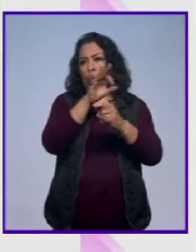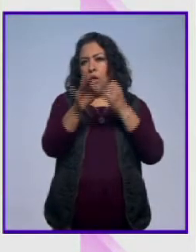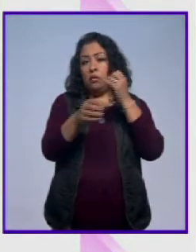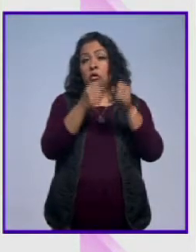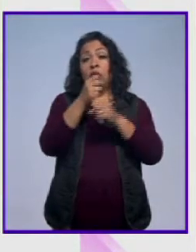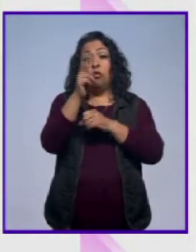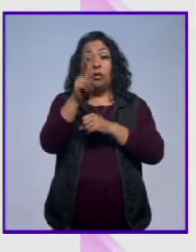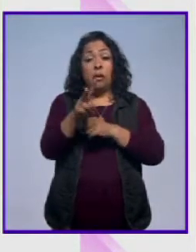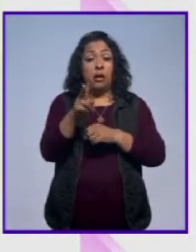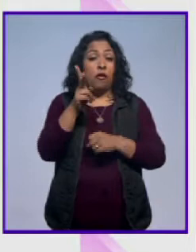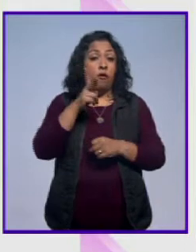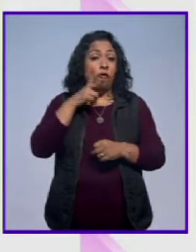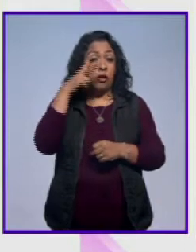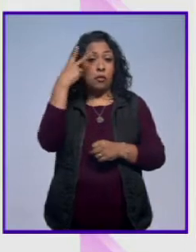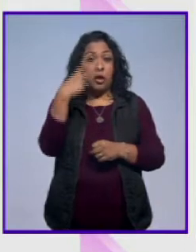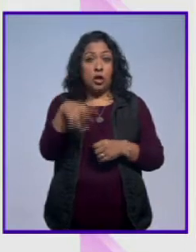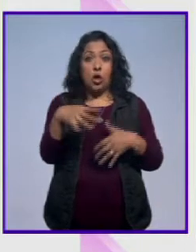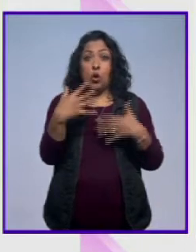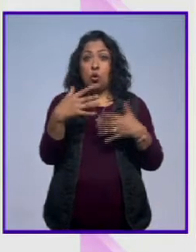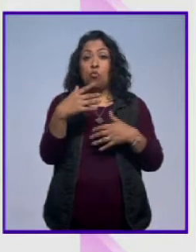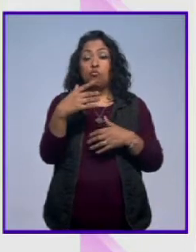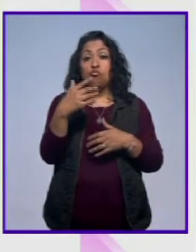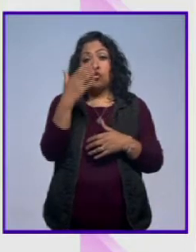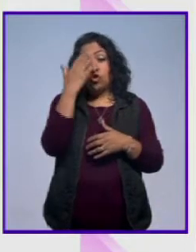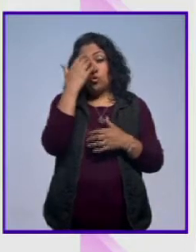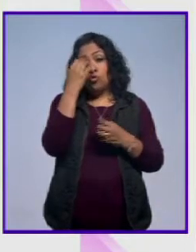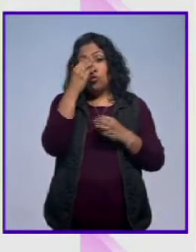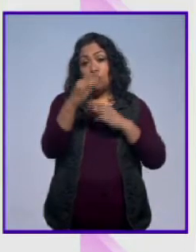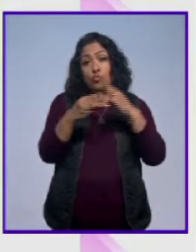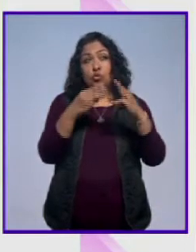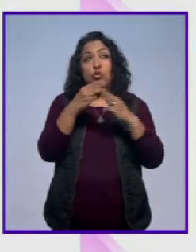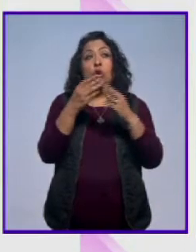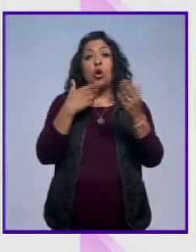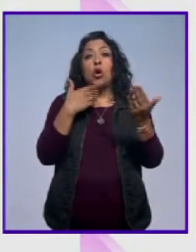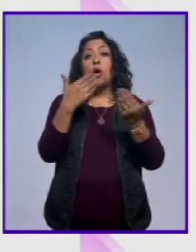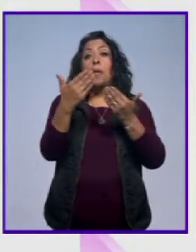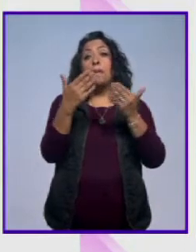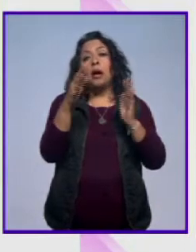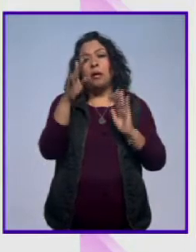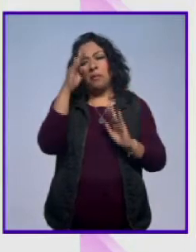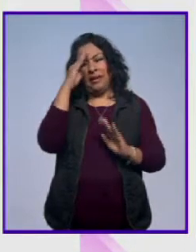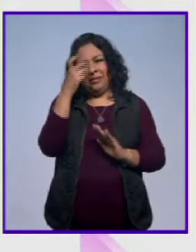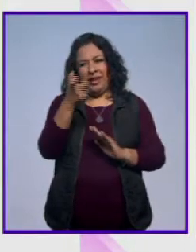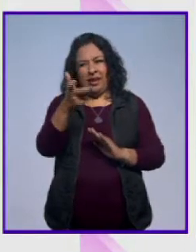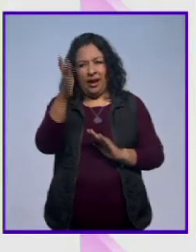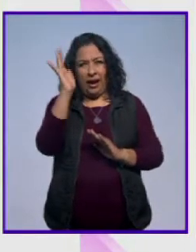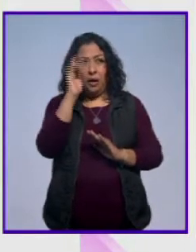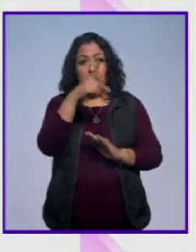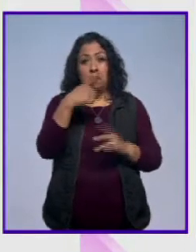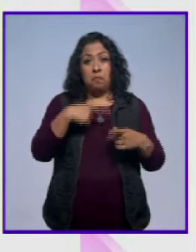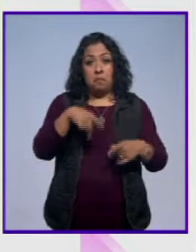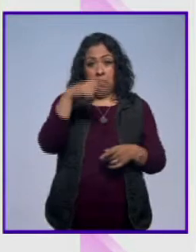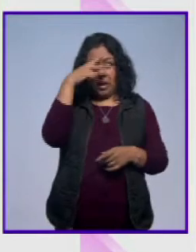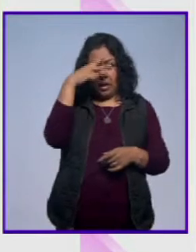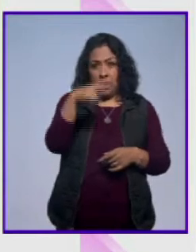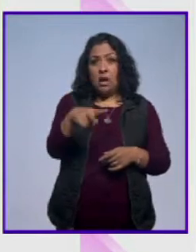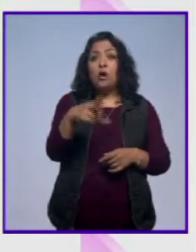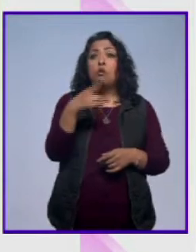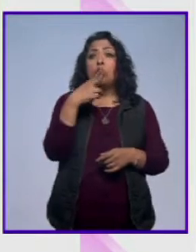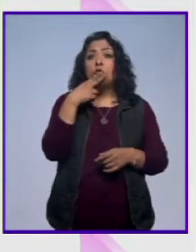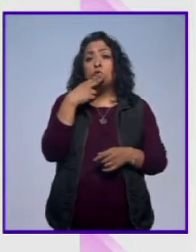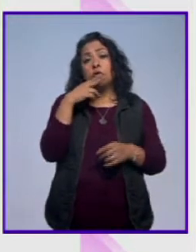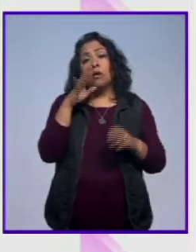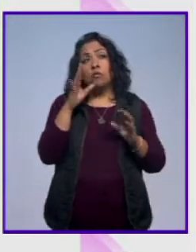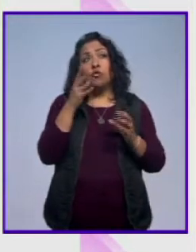calidad del vino mexicano está siendo reconocida en muchas partes del mundo. Incluso en comparación con esta creencia, los mexicanos consumen también,